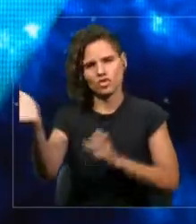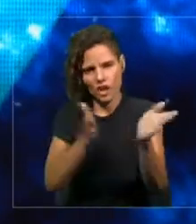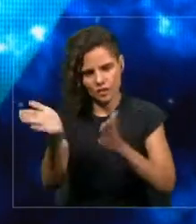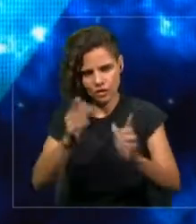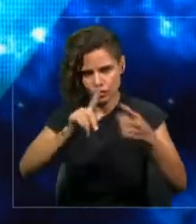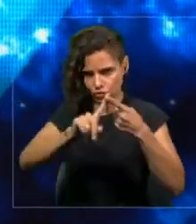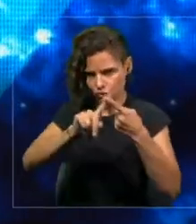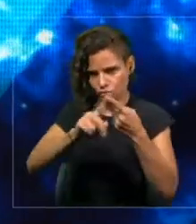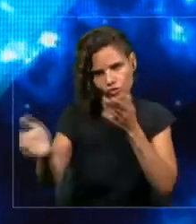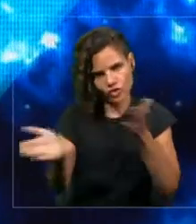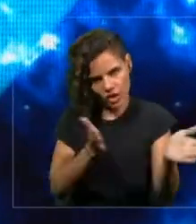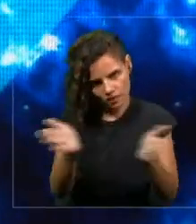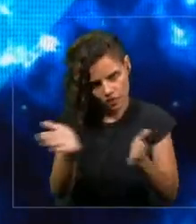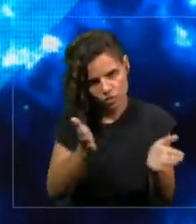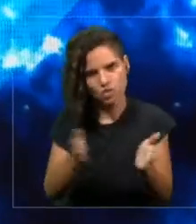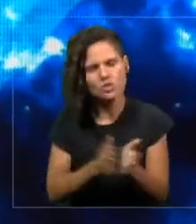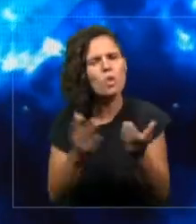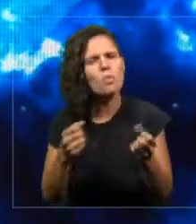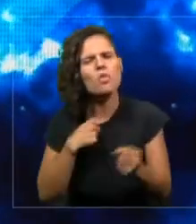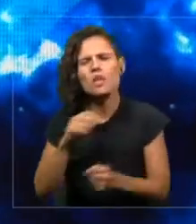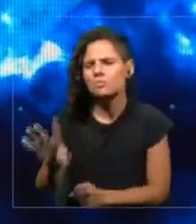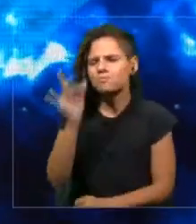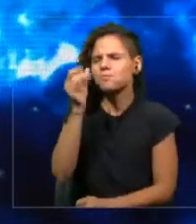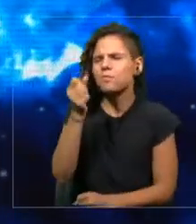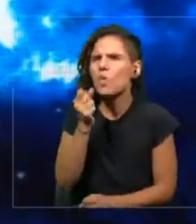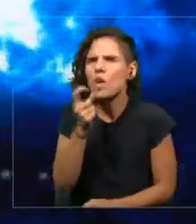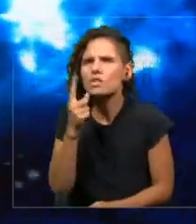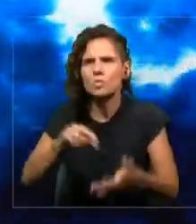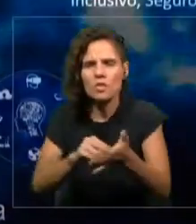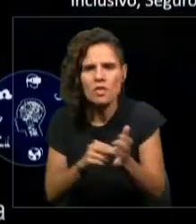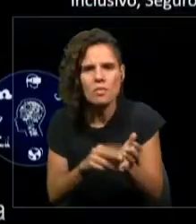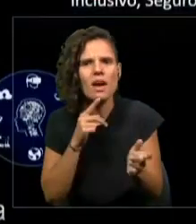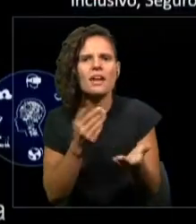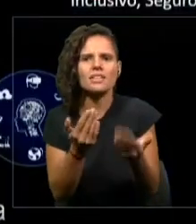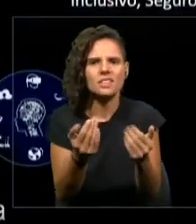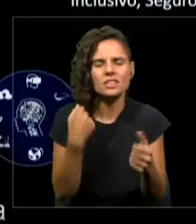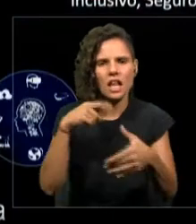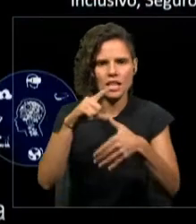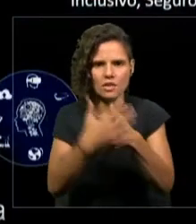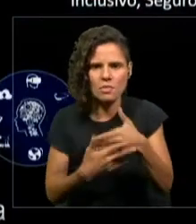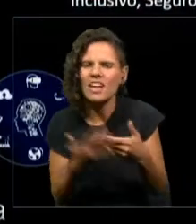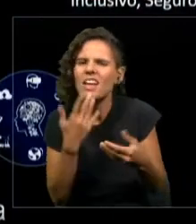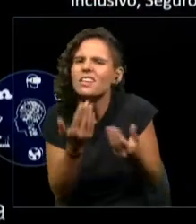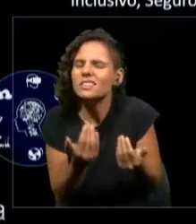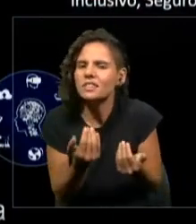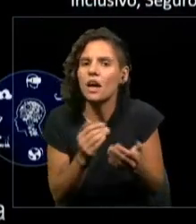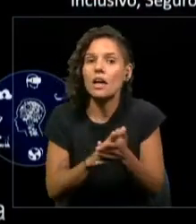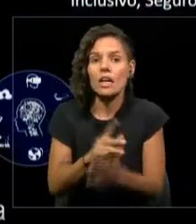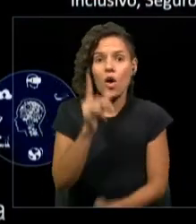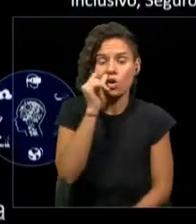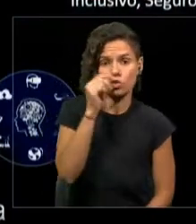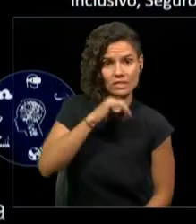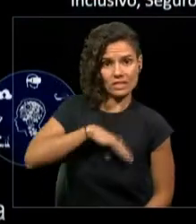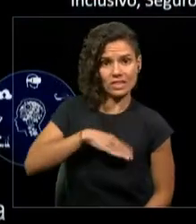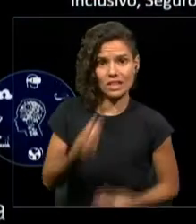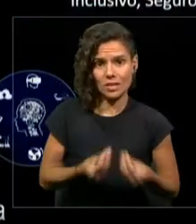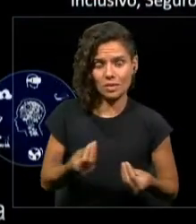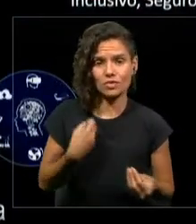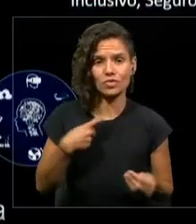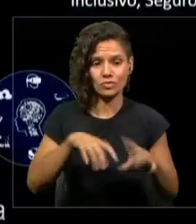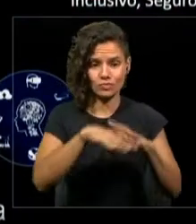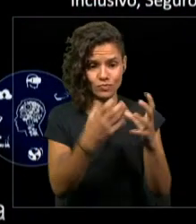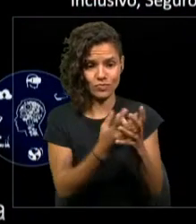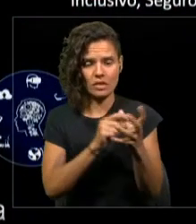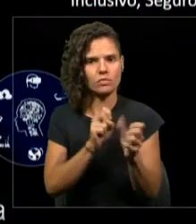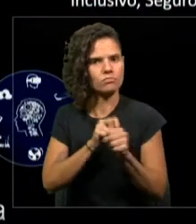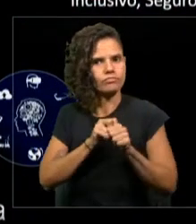para poder identificar los problemas y los requerimientos que tiene Latinoamérica? Chile en octubre nos enseñó al mundo lo que se necesita,